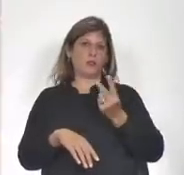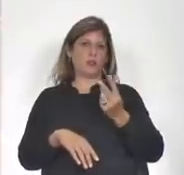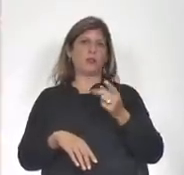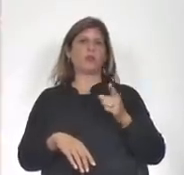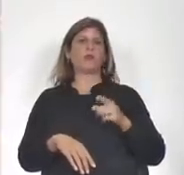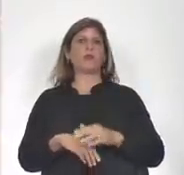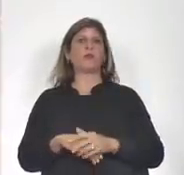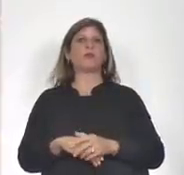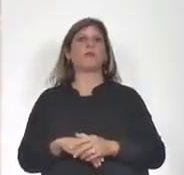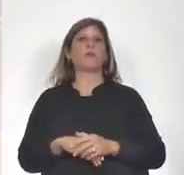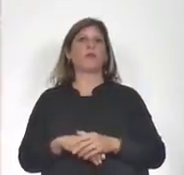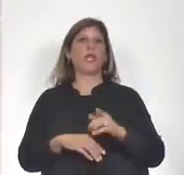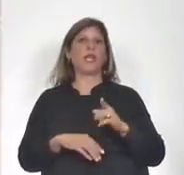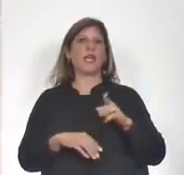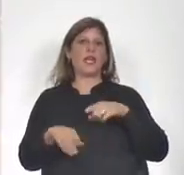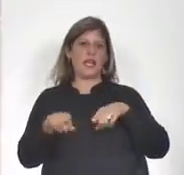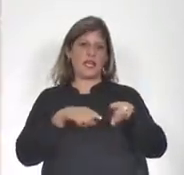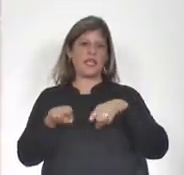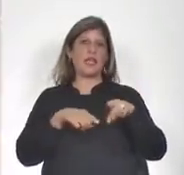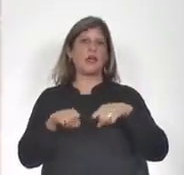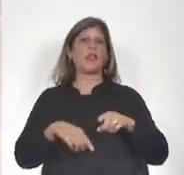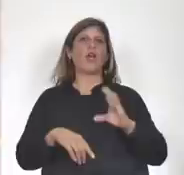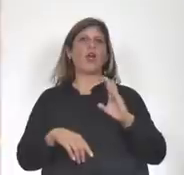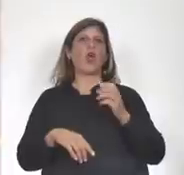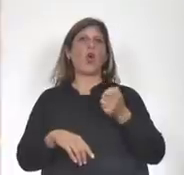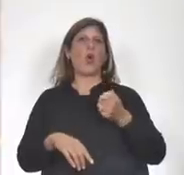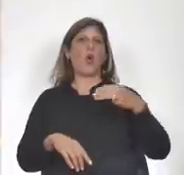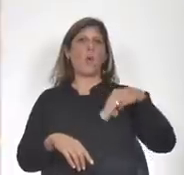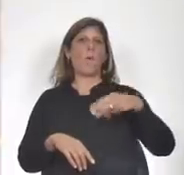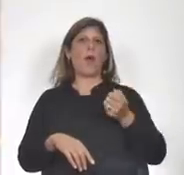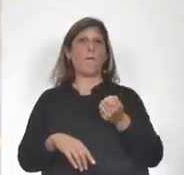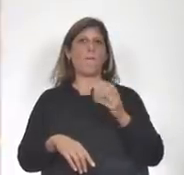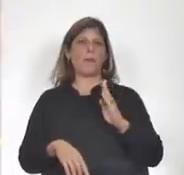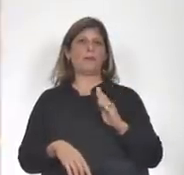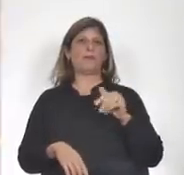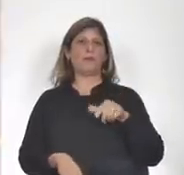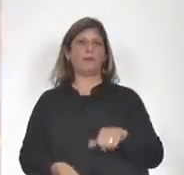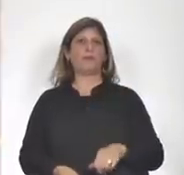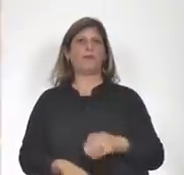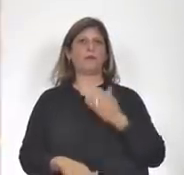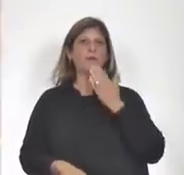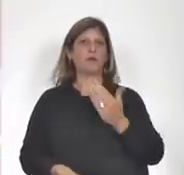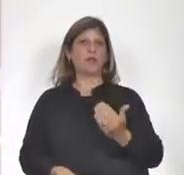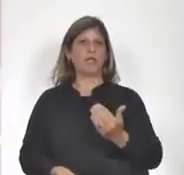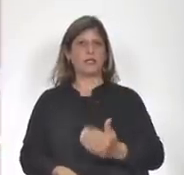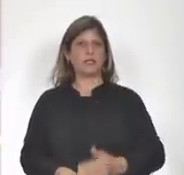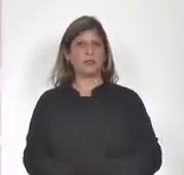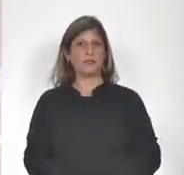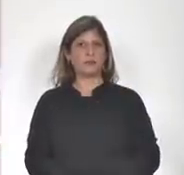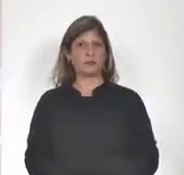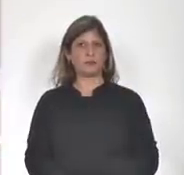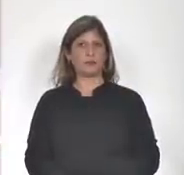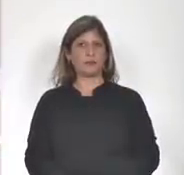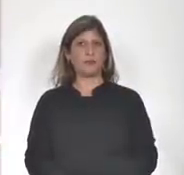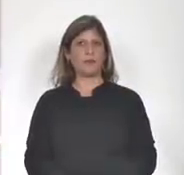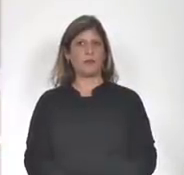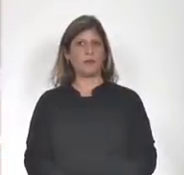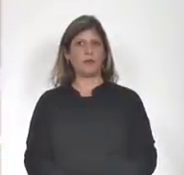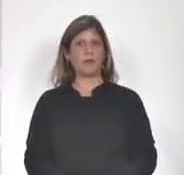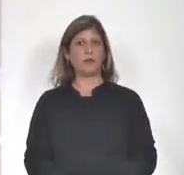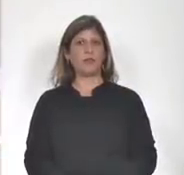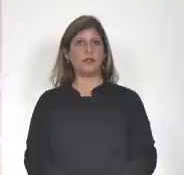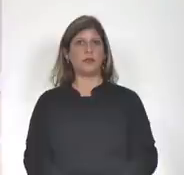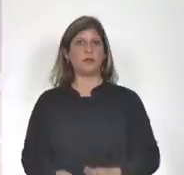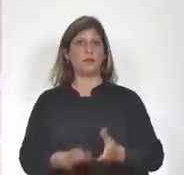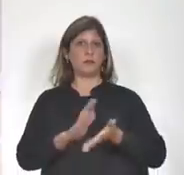Igarza y la coordinadora de la Comap, Contadora Janet Cukier. Muchas gracias. ¿Se vota lo solicitado?